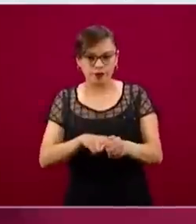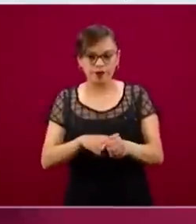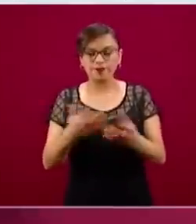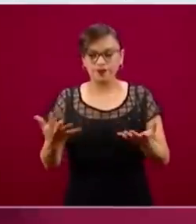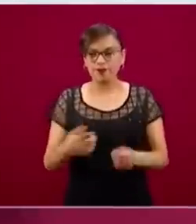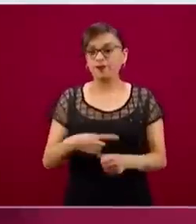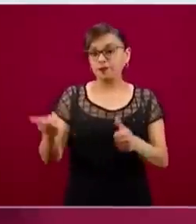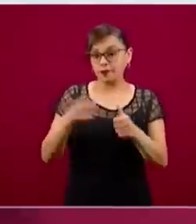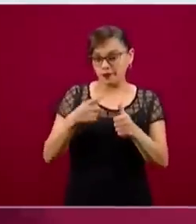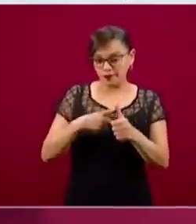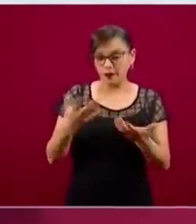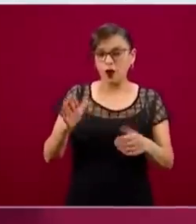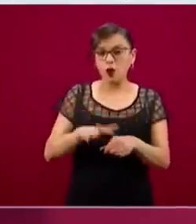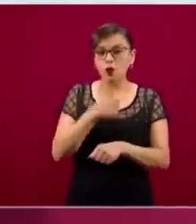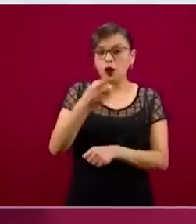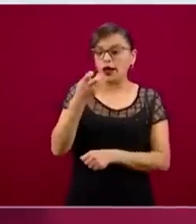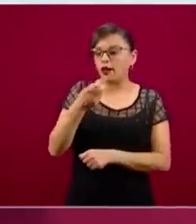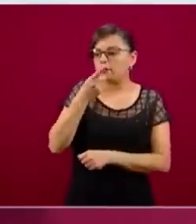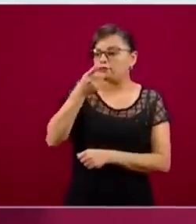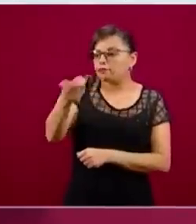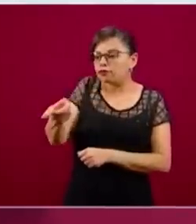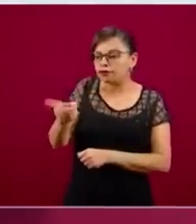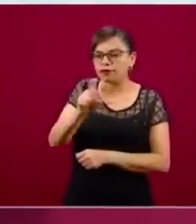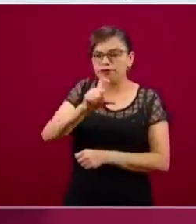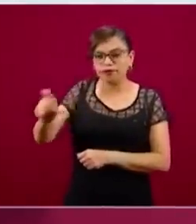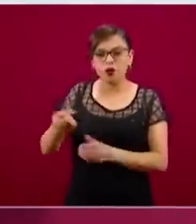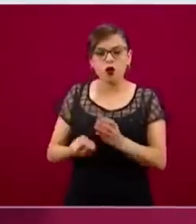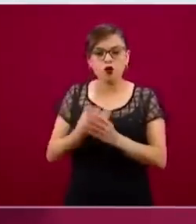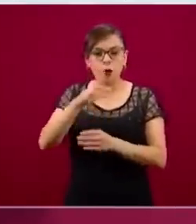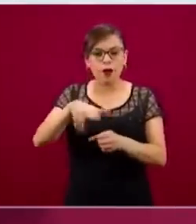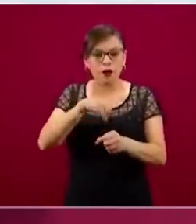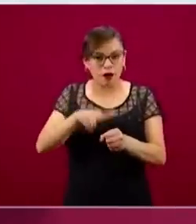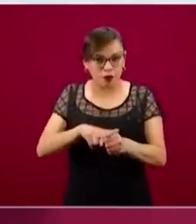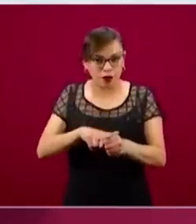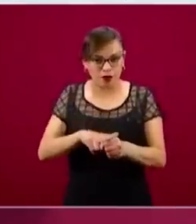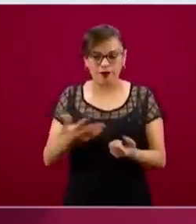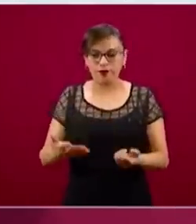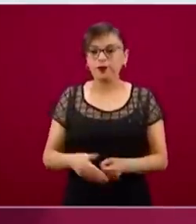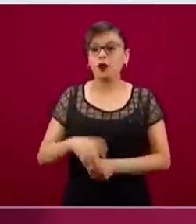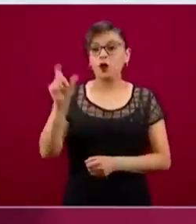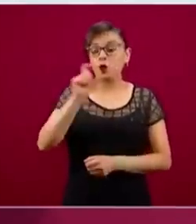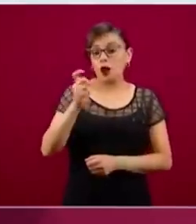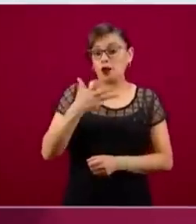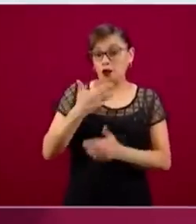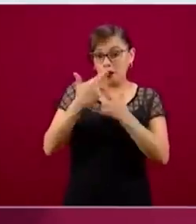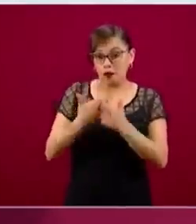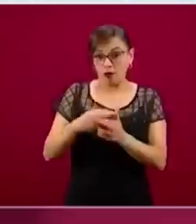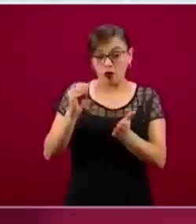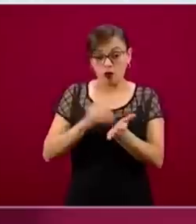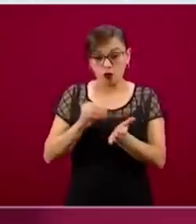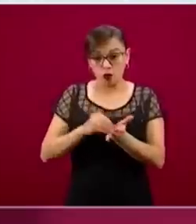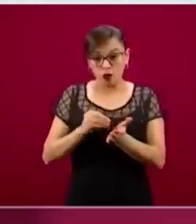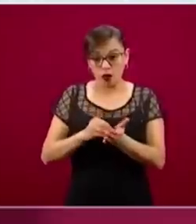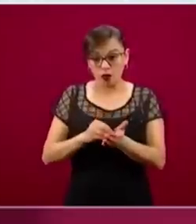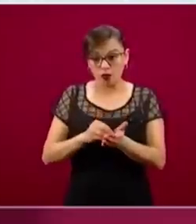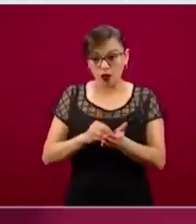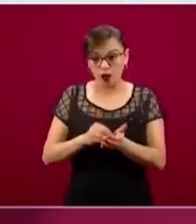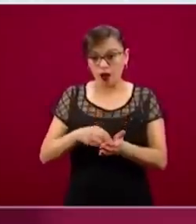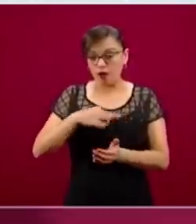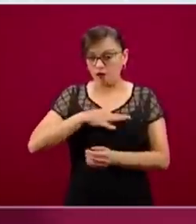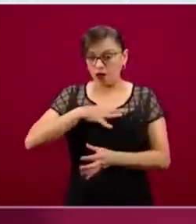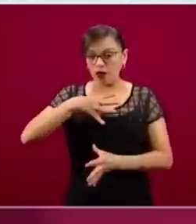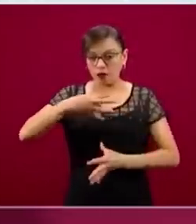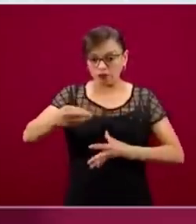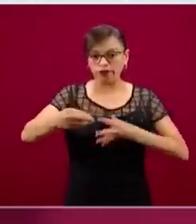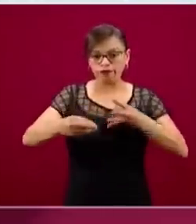Porque mientras exista casos de COVID, mientras circule el virus al transmitirse de persona a persona,